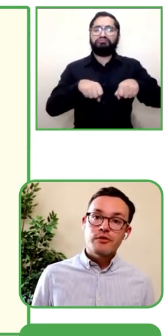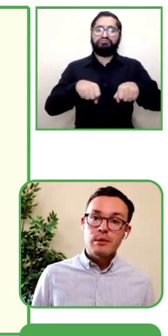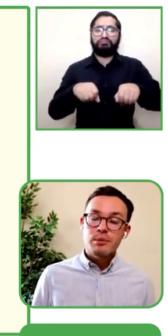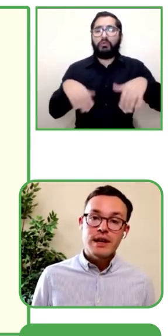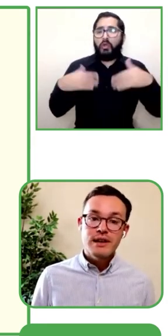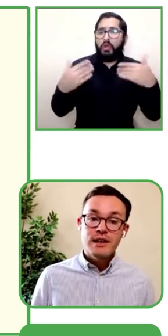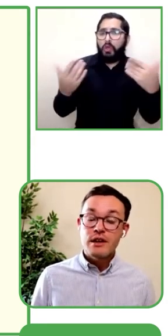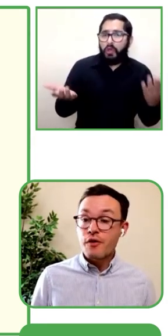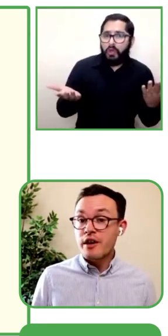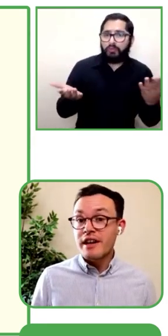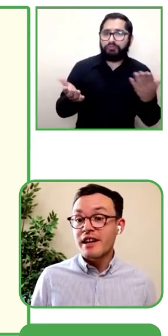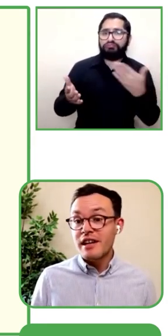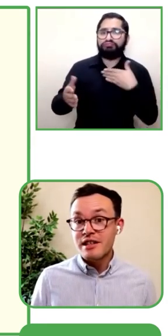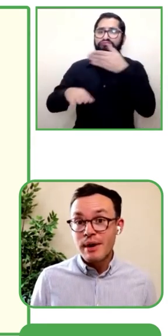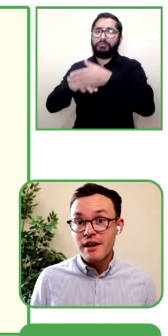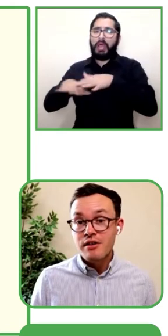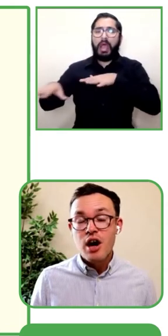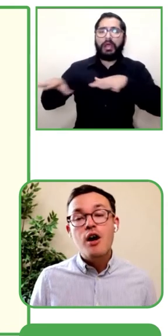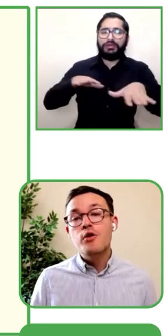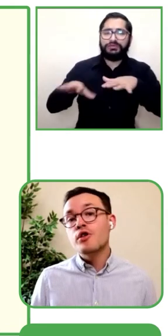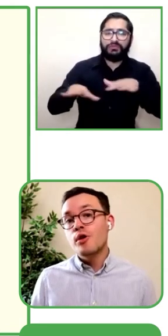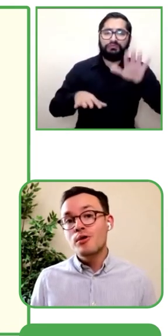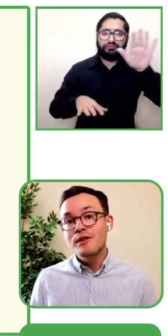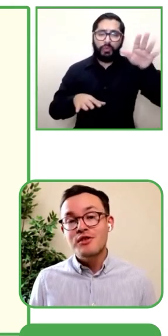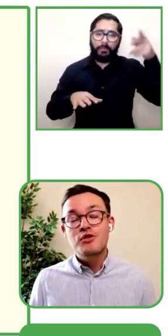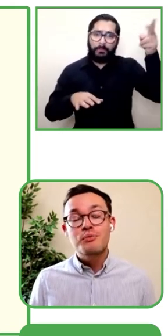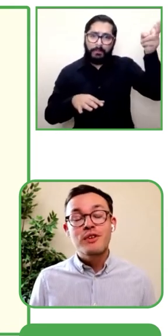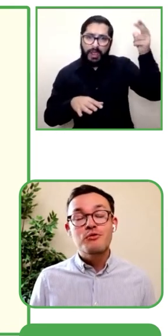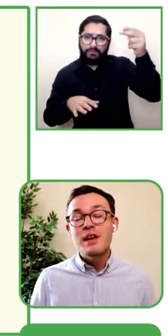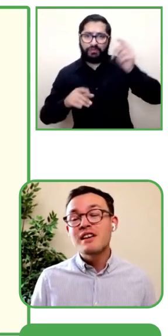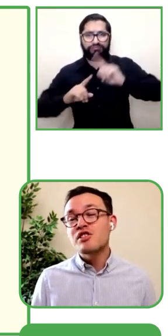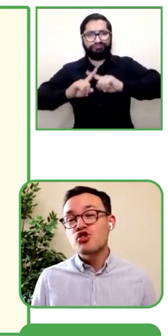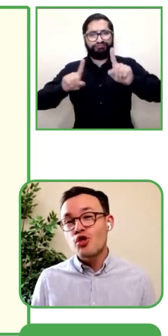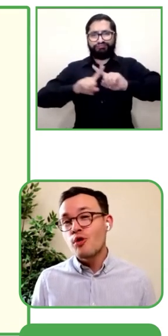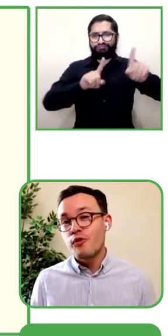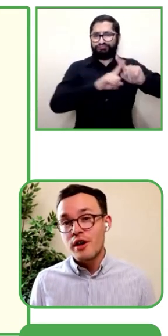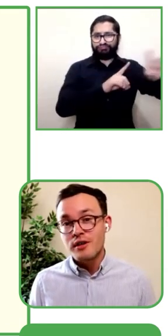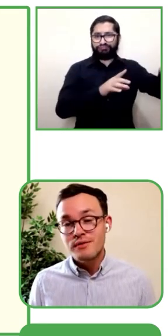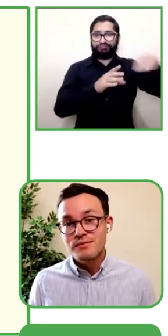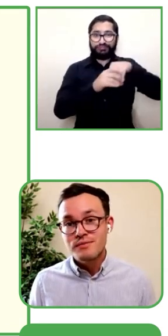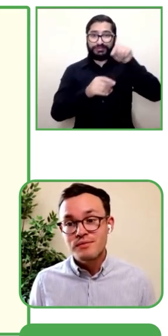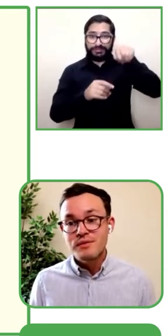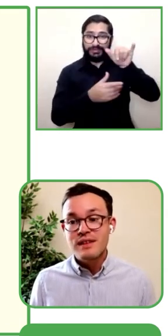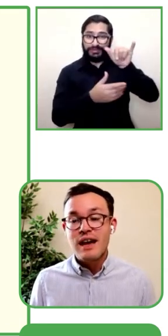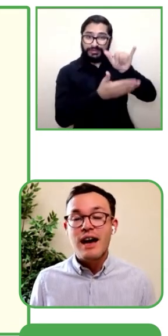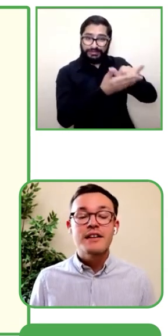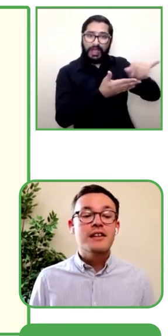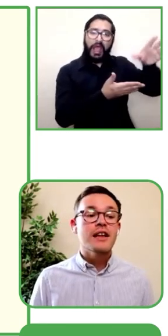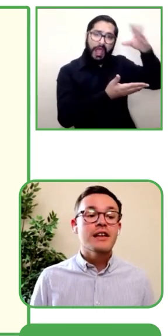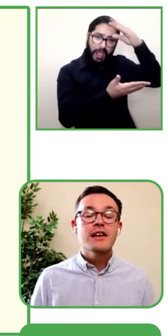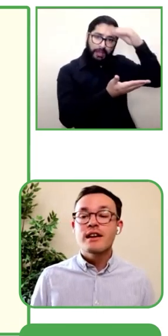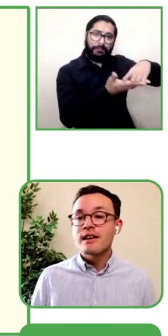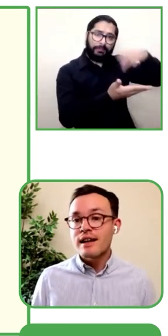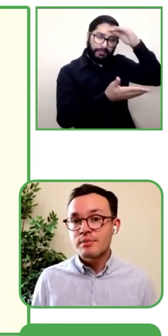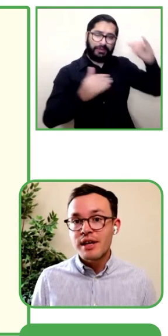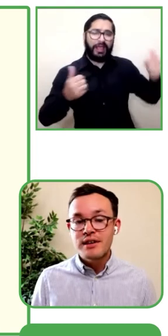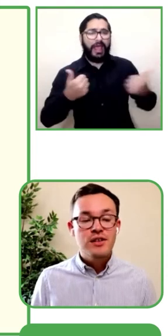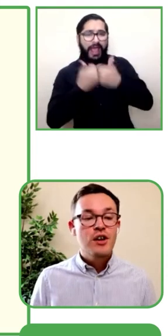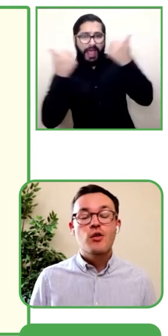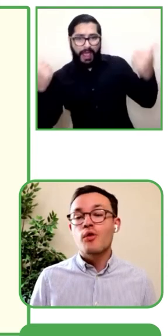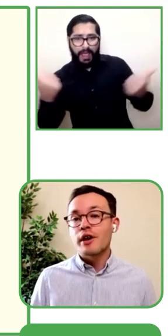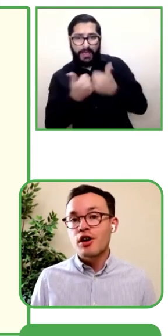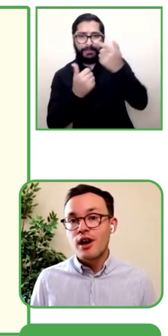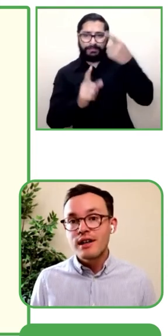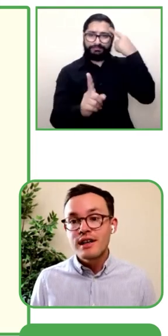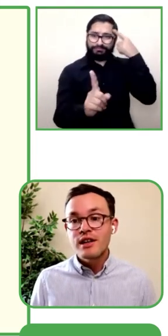necesitan en el momento. Aquí se aprende a través del juego. Nuestro objetivo es que esto sea tan divertido